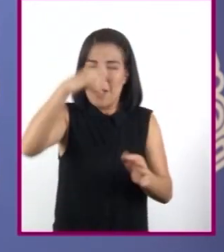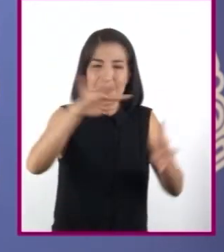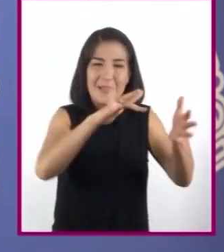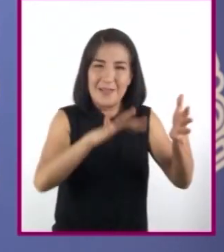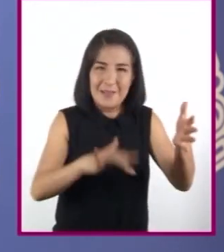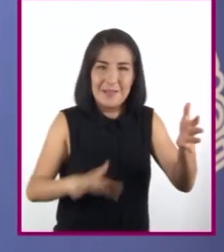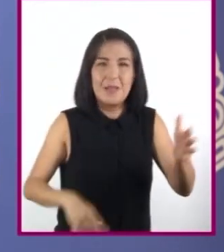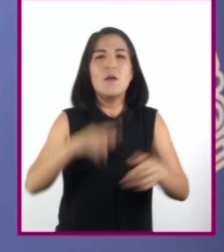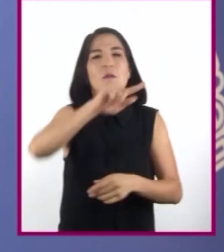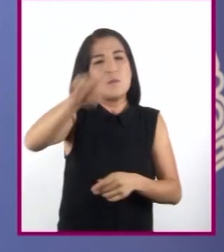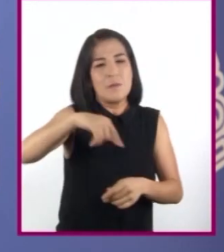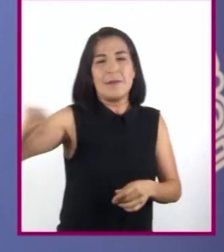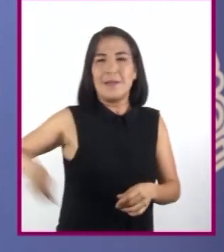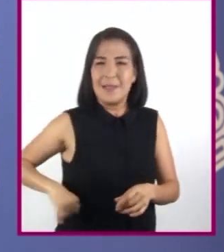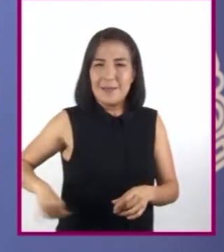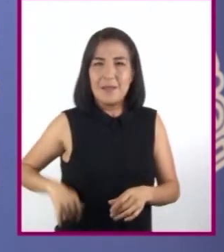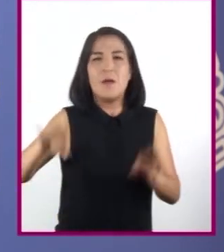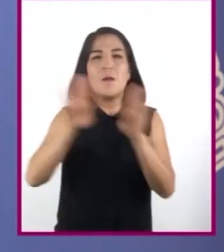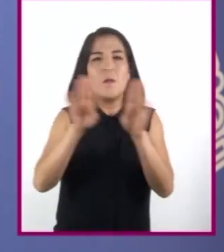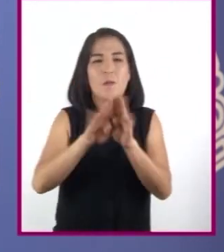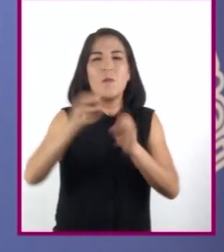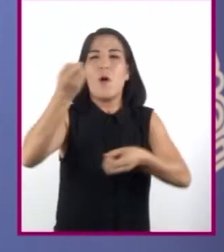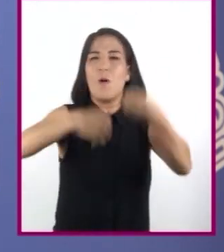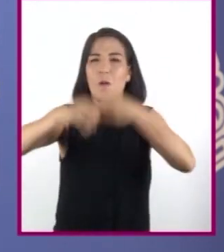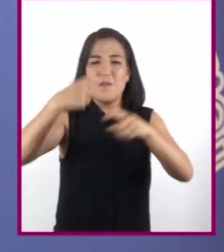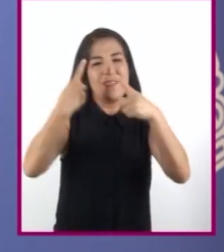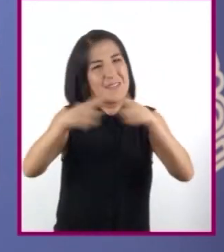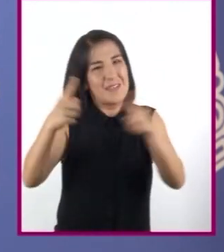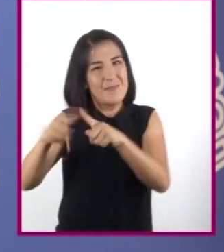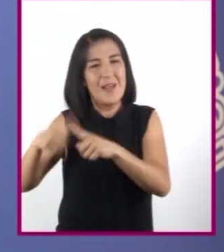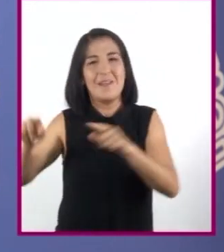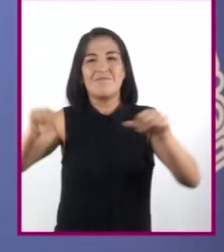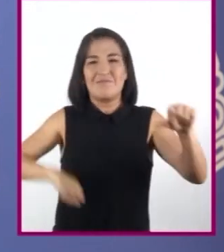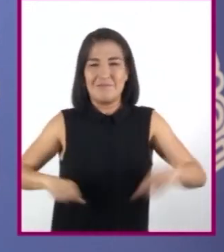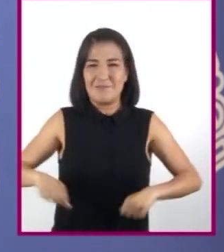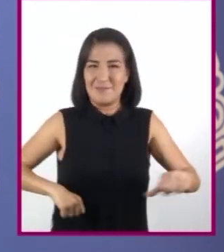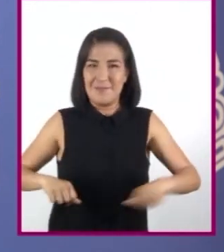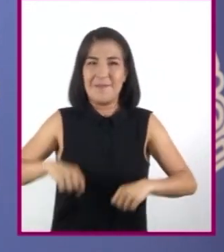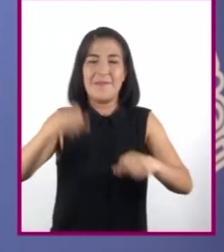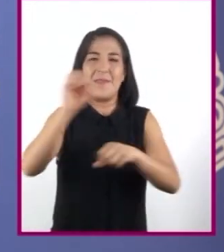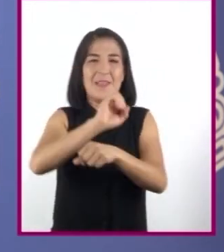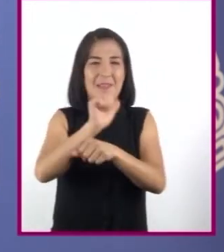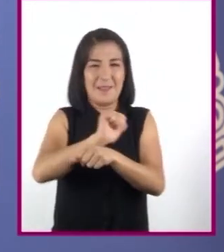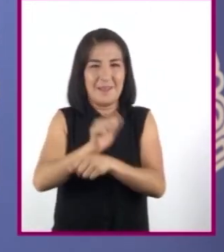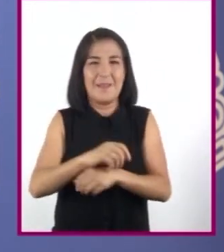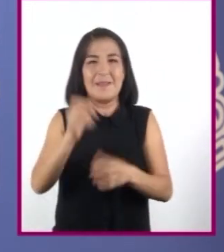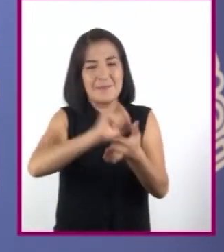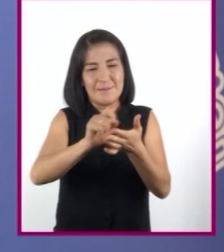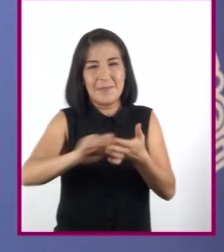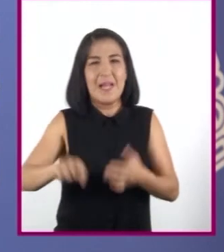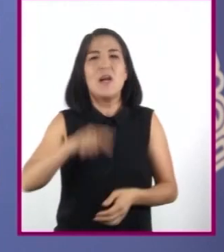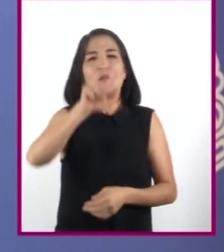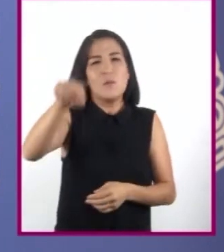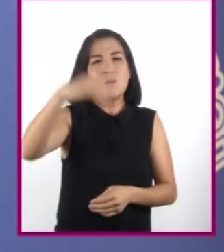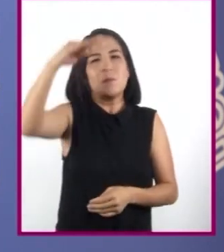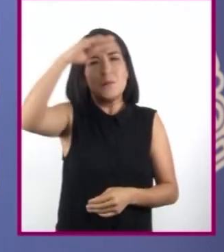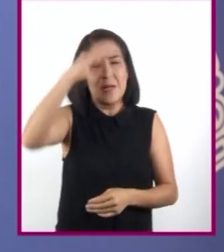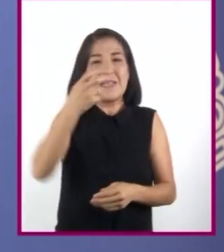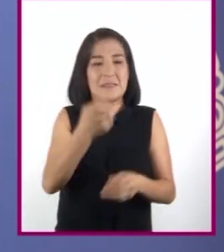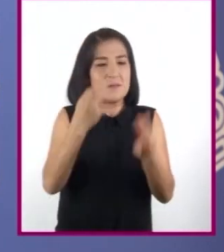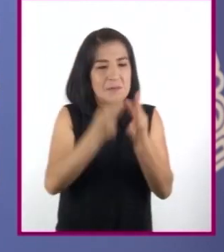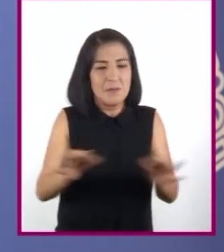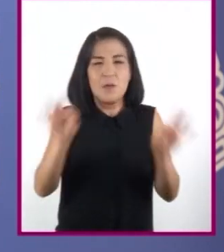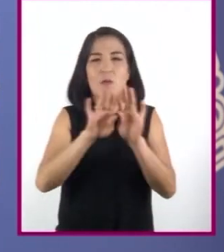intención de que se interesen por las obras de diferentes autores. Recuerden que el conocimiento es parte fundamental de la